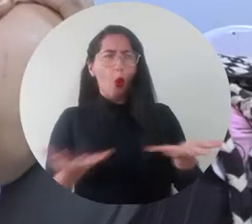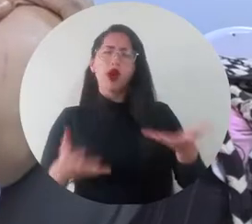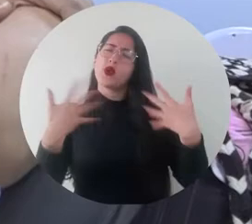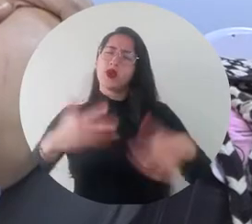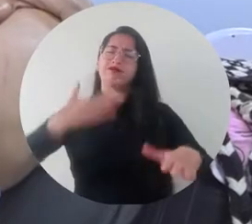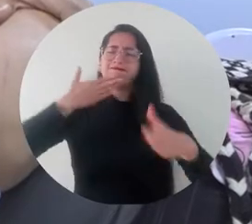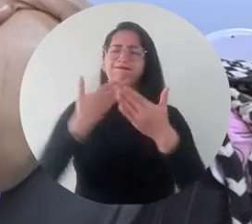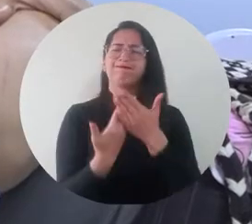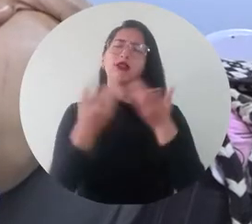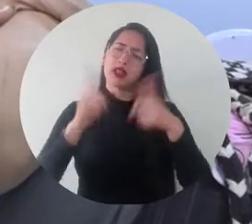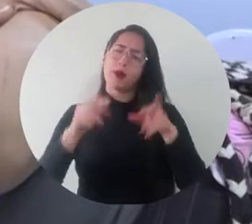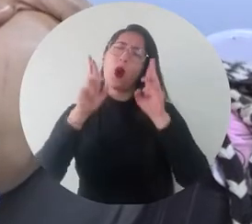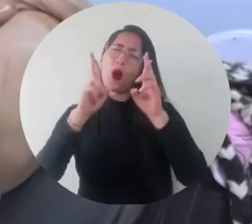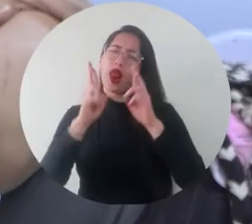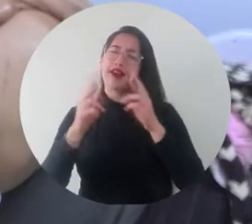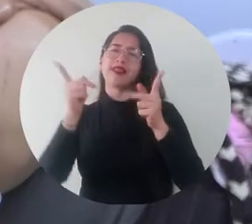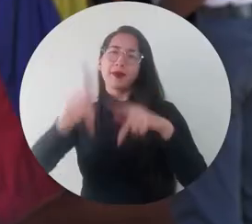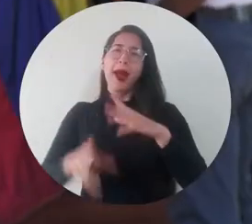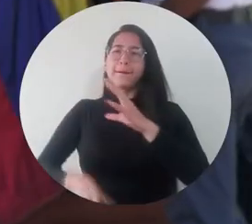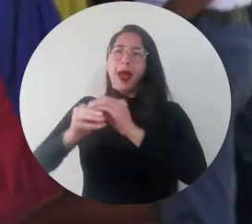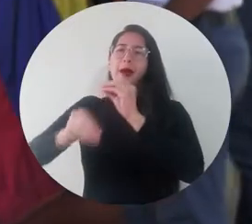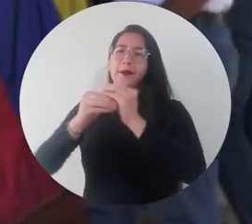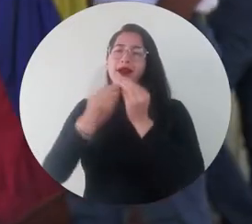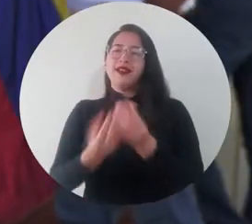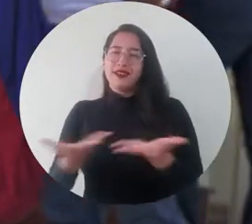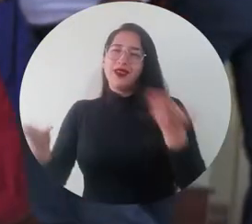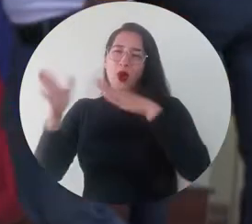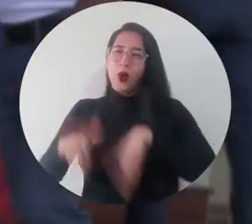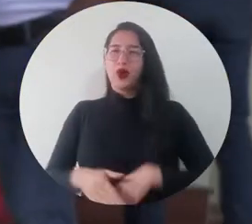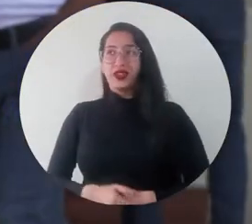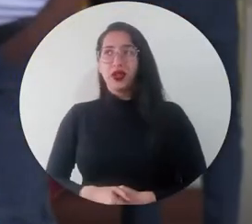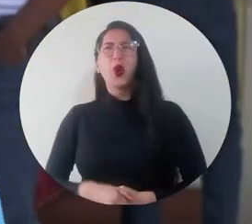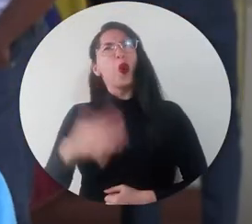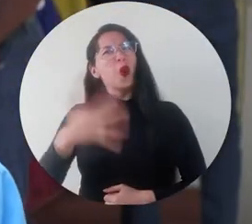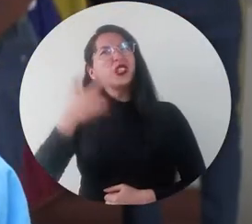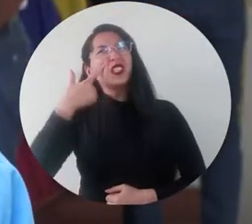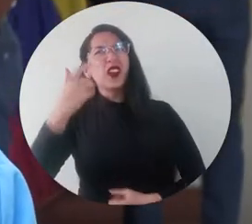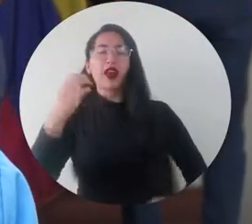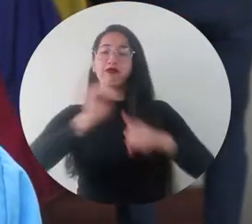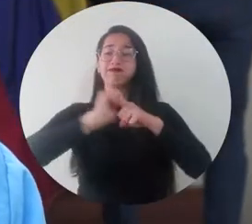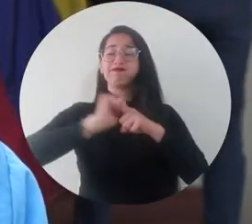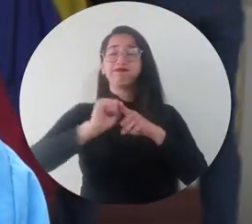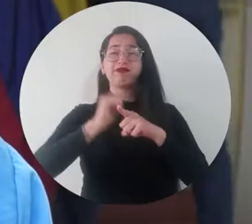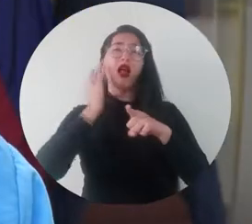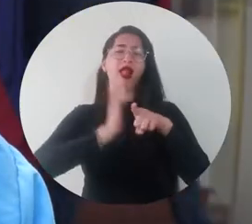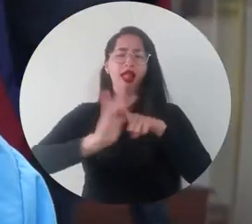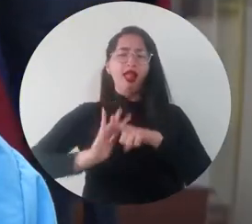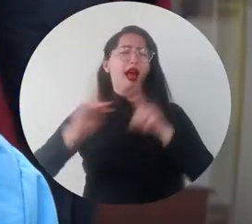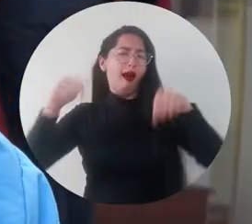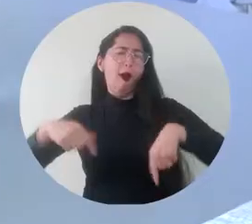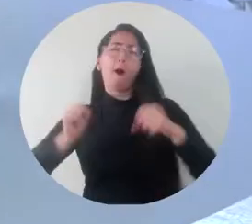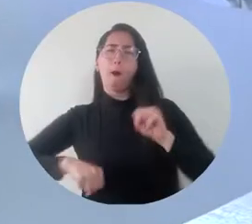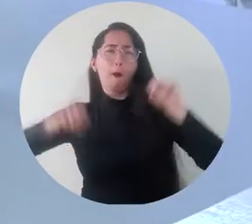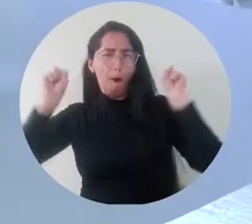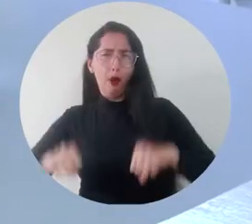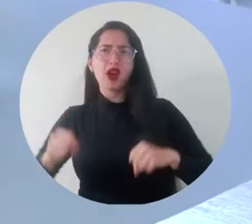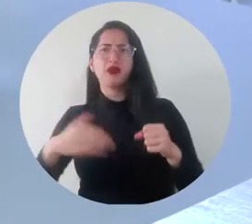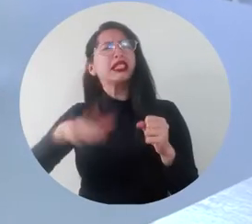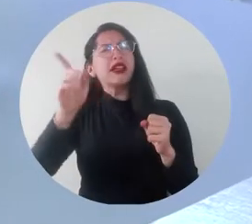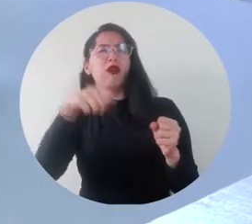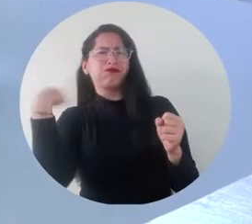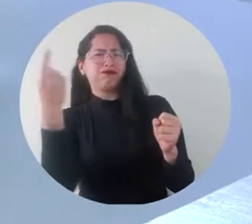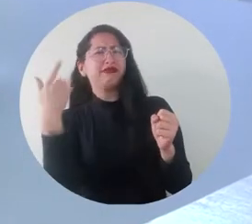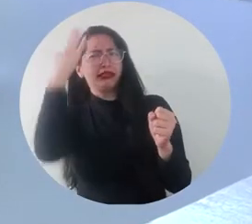se siga implementando este tipo de actividades Ahora es mucho mejor porque podemos hacer las prácticas más rápido ya que normalmente somos un grupo